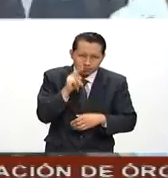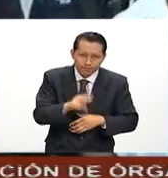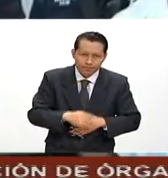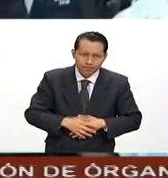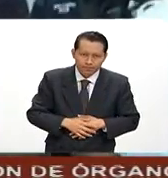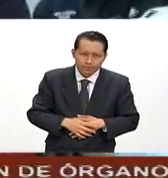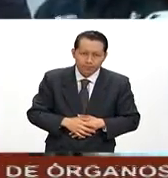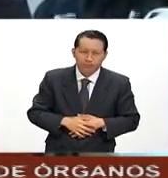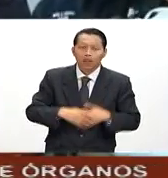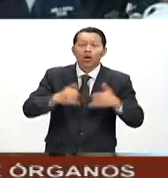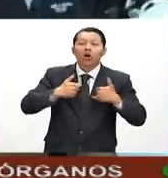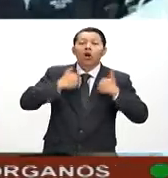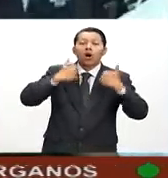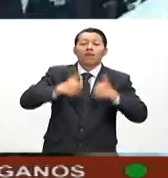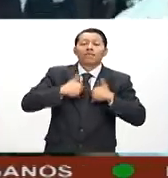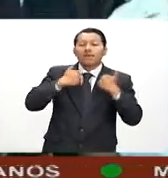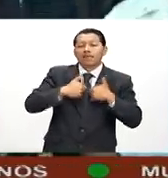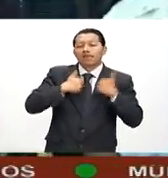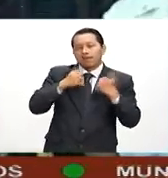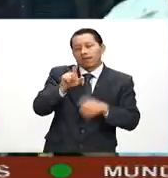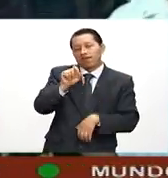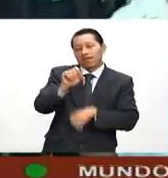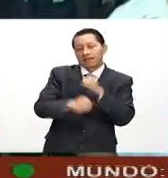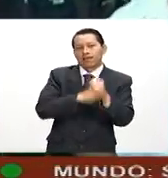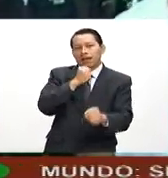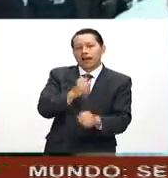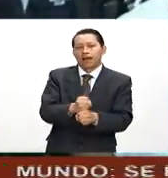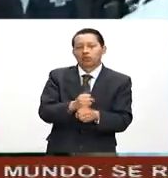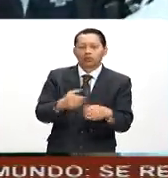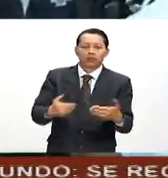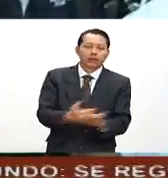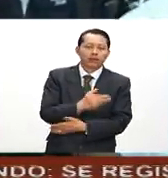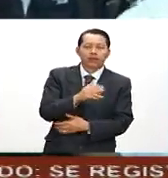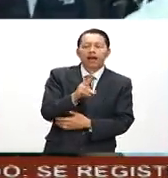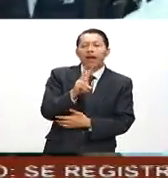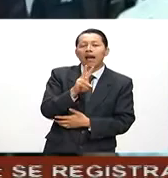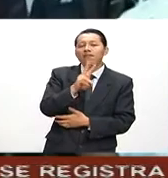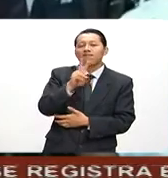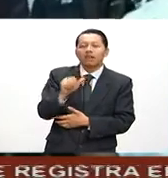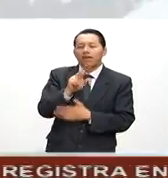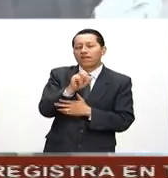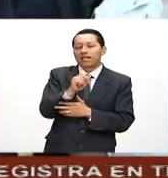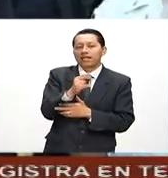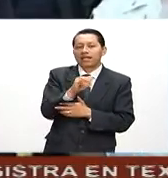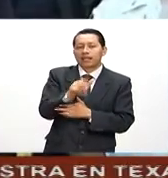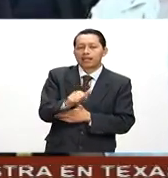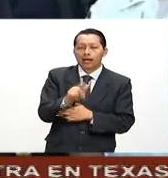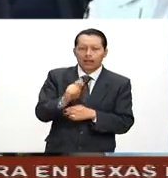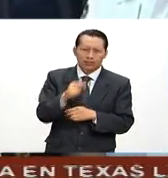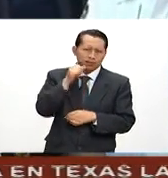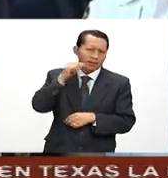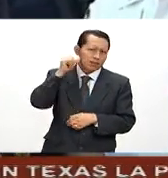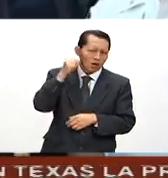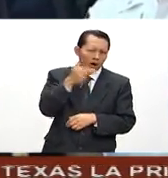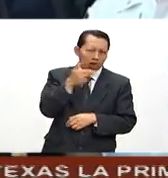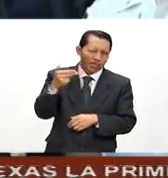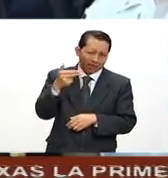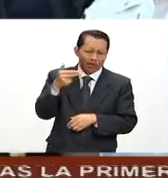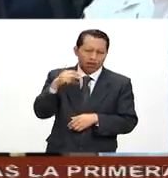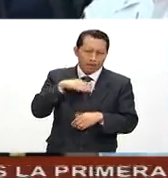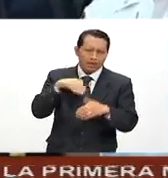Es un joven de 20 años de edad procedente de Virginia. Llegó ayer y se está hospedando en un hotel de la ciudad.